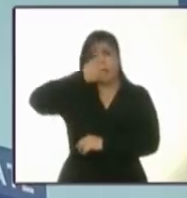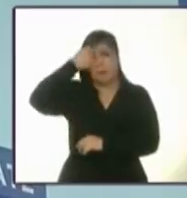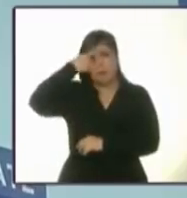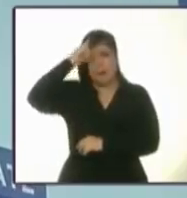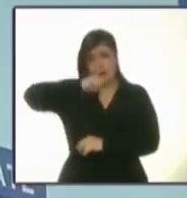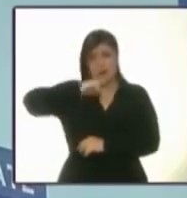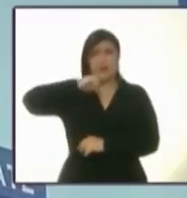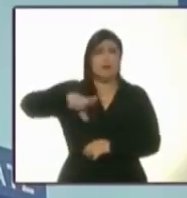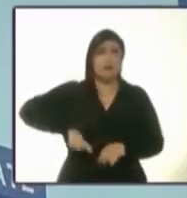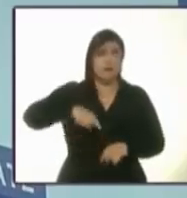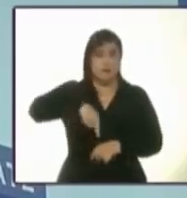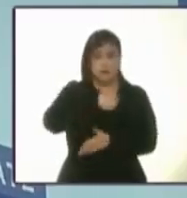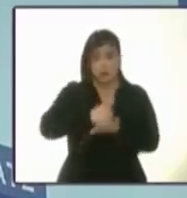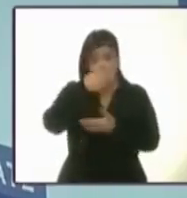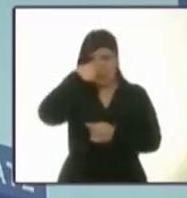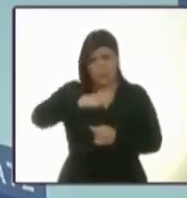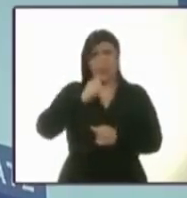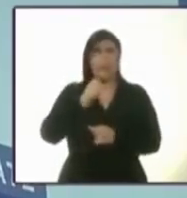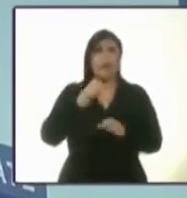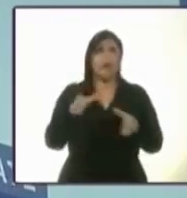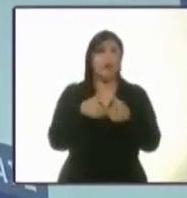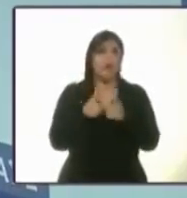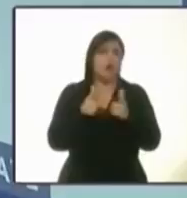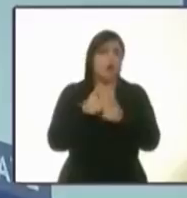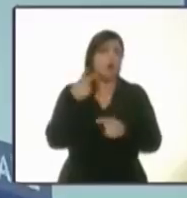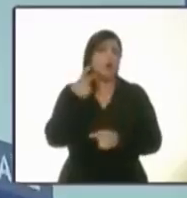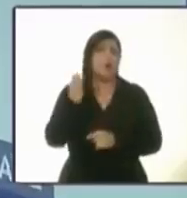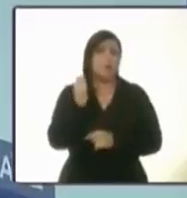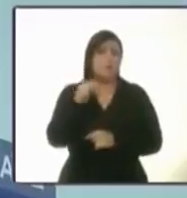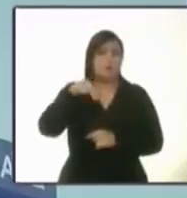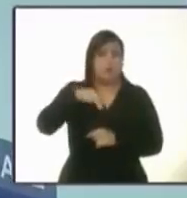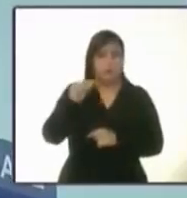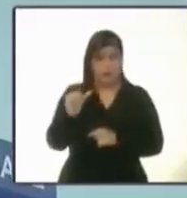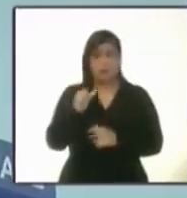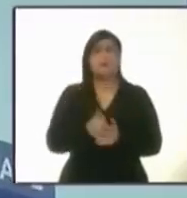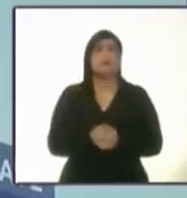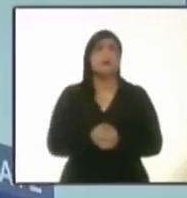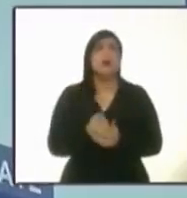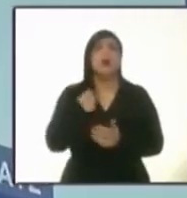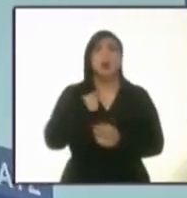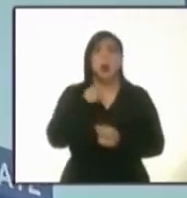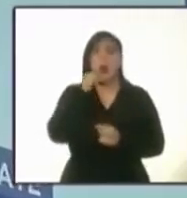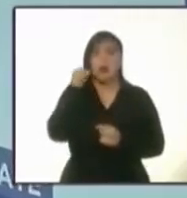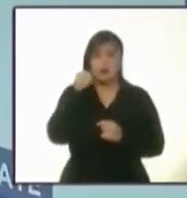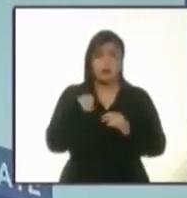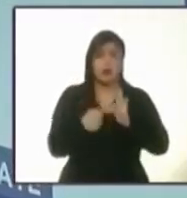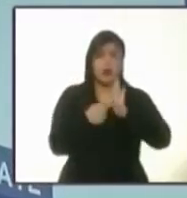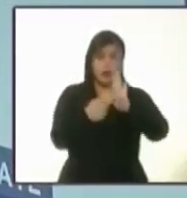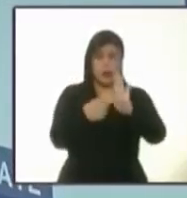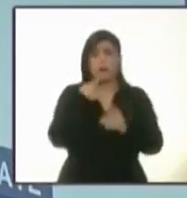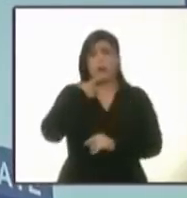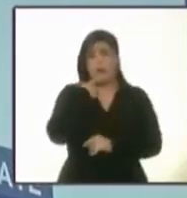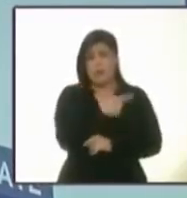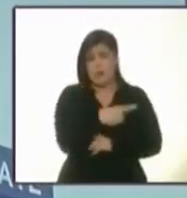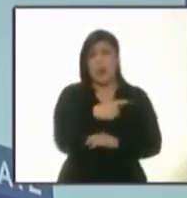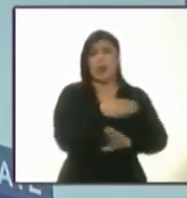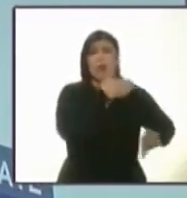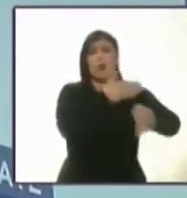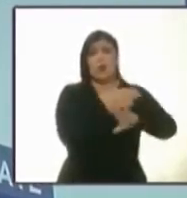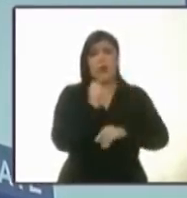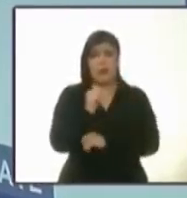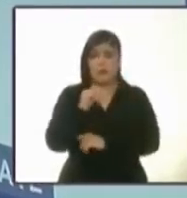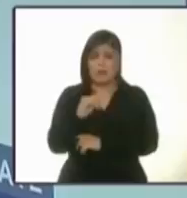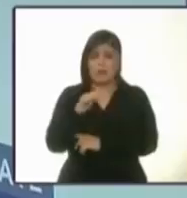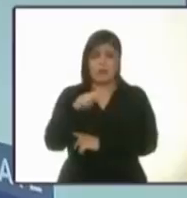gobierno por la Ciudad de México por el partido Nueva Alianza. Les digo esto porque ayer presenté una denuncia en contra del